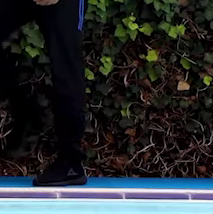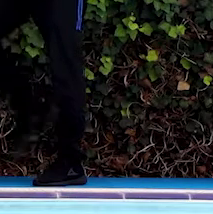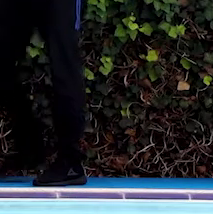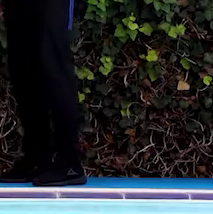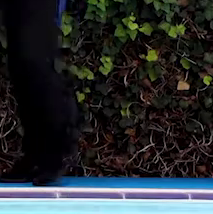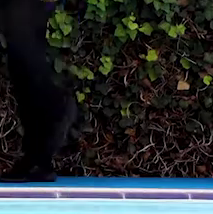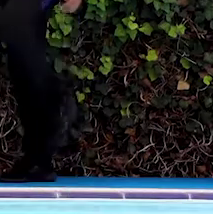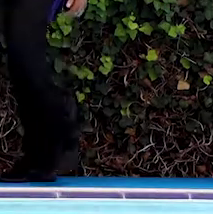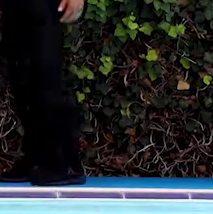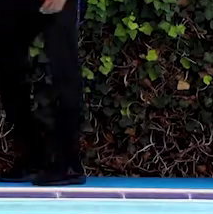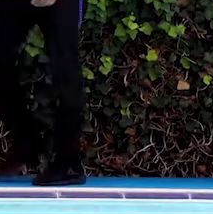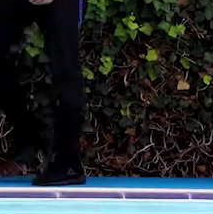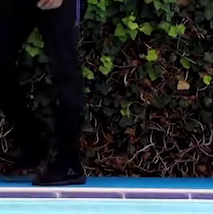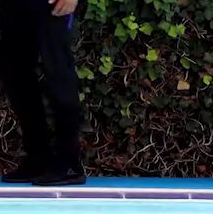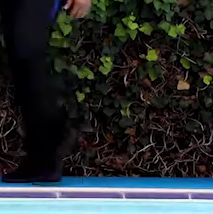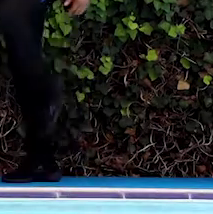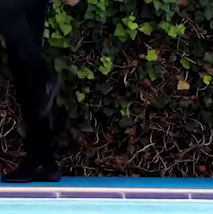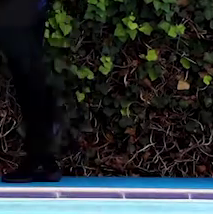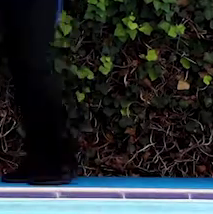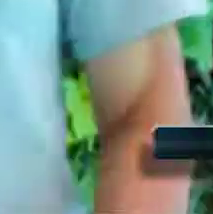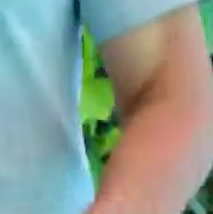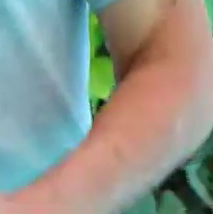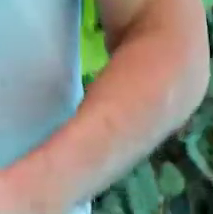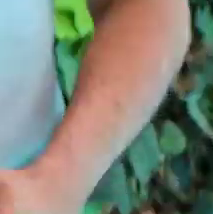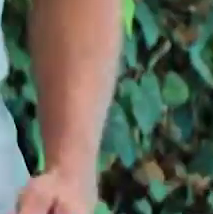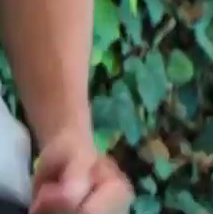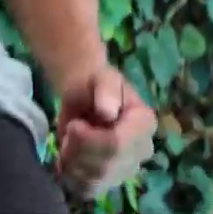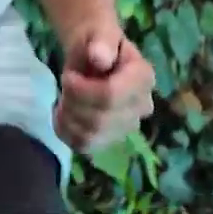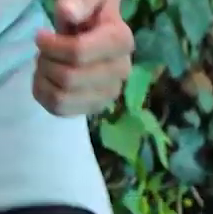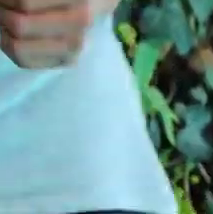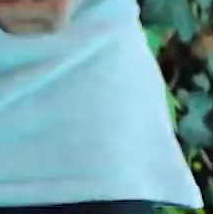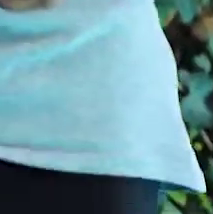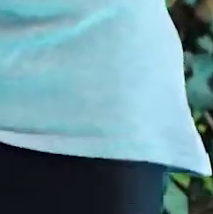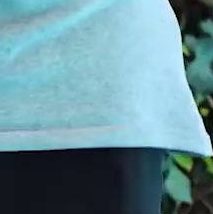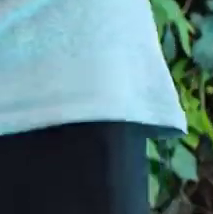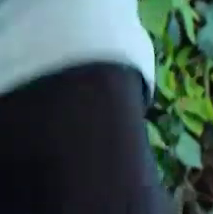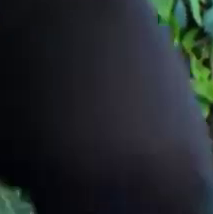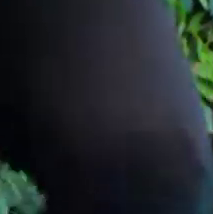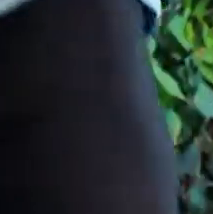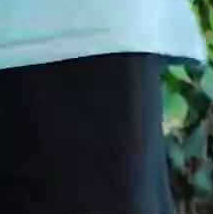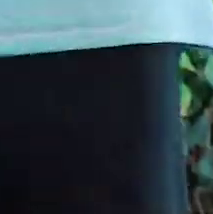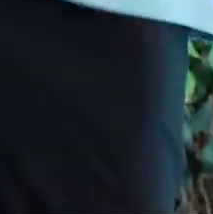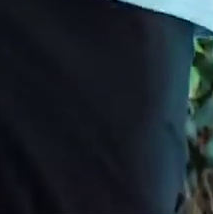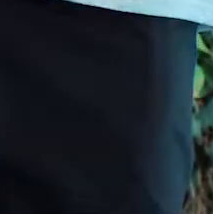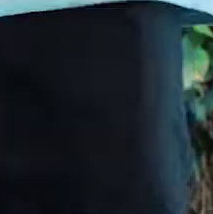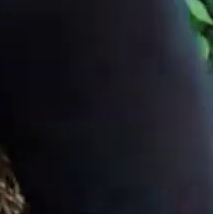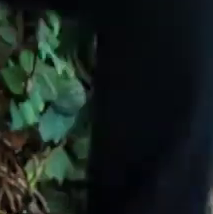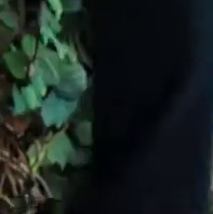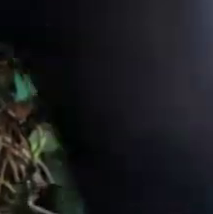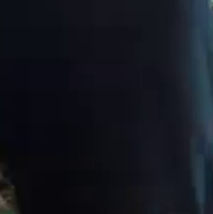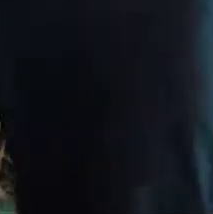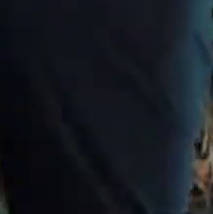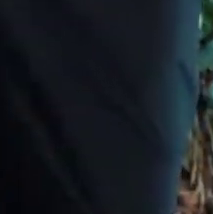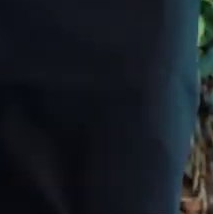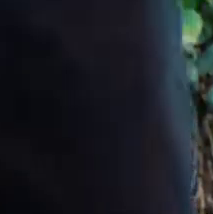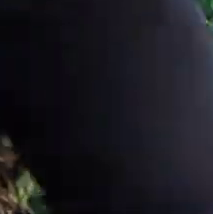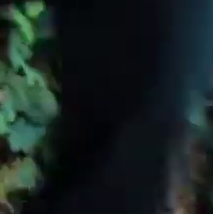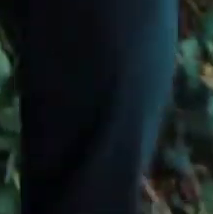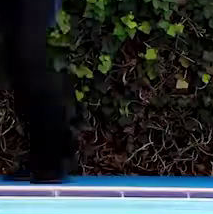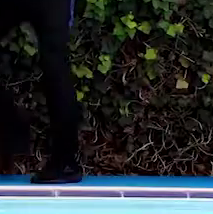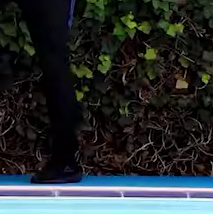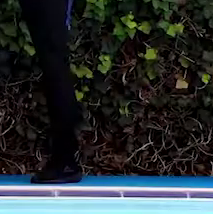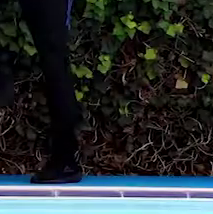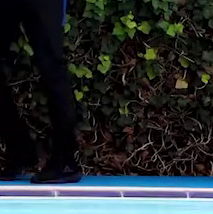marcada lo que vamos a hacer es vamos a elevar nuestras rodillas de forma alternada y vamos a